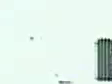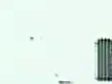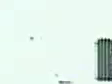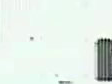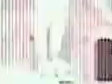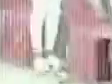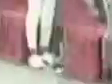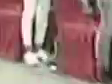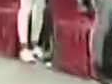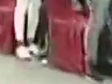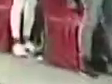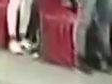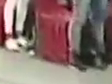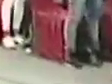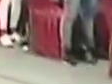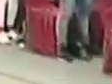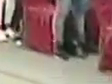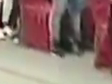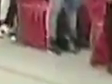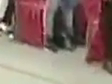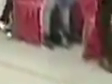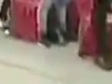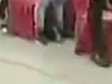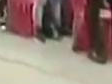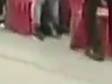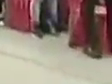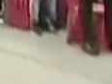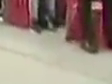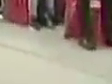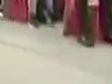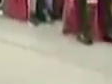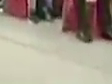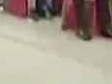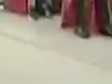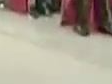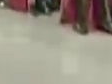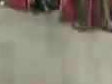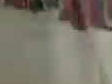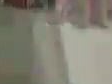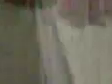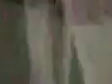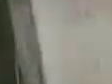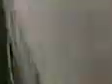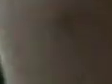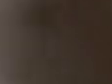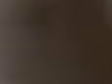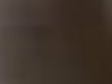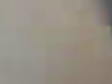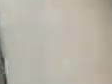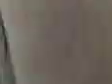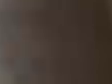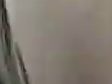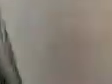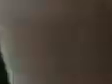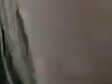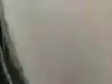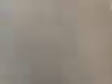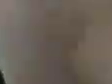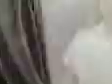unir América en una nación inmenso reto del